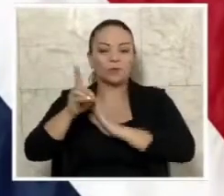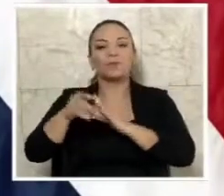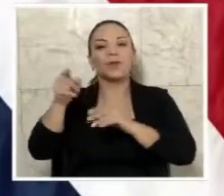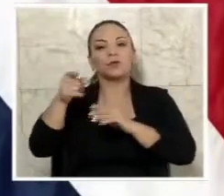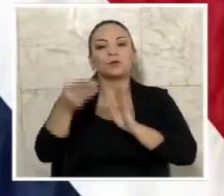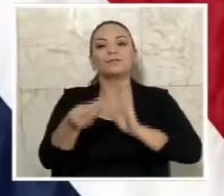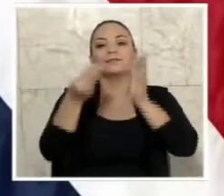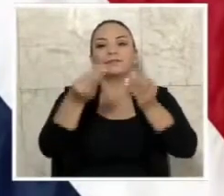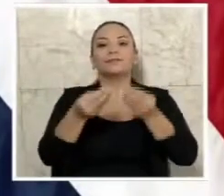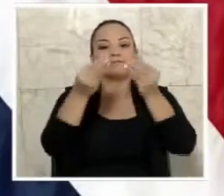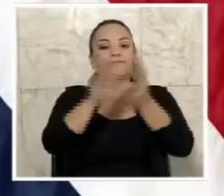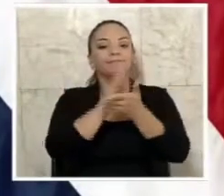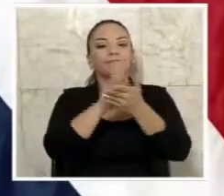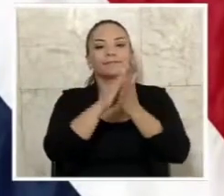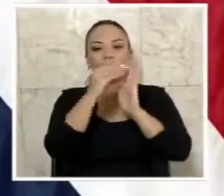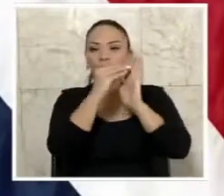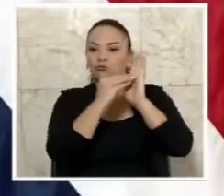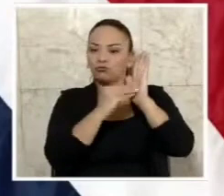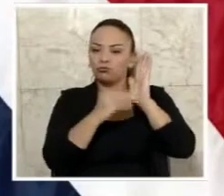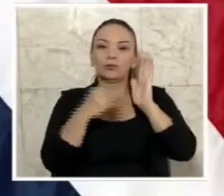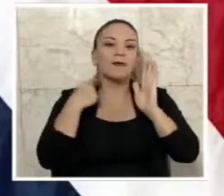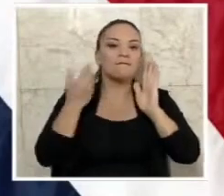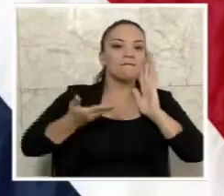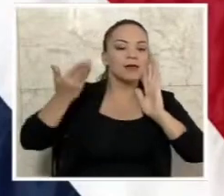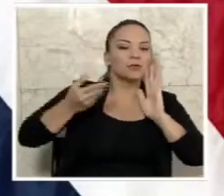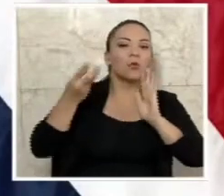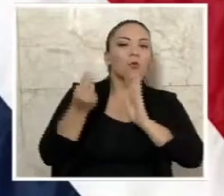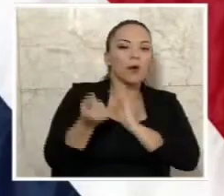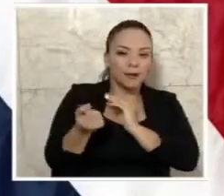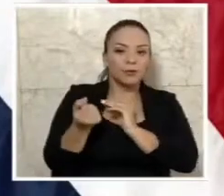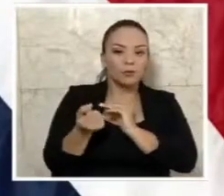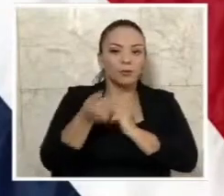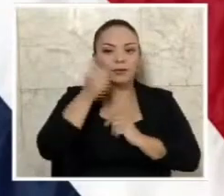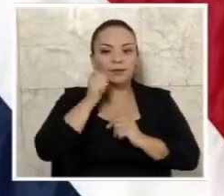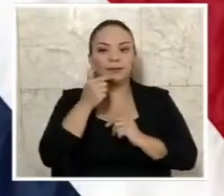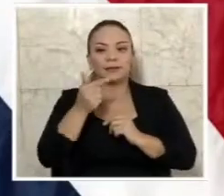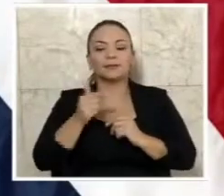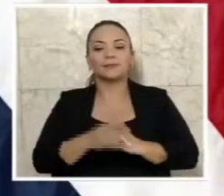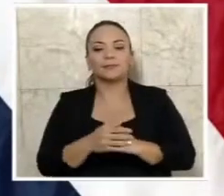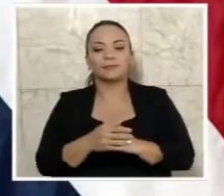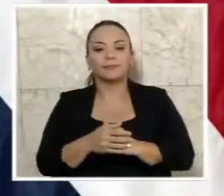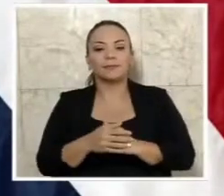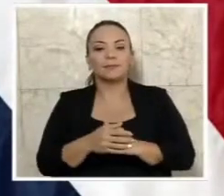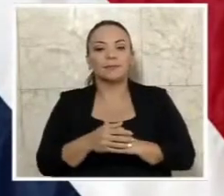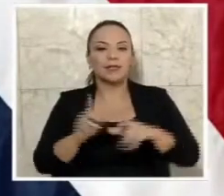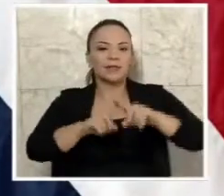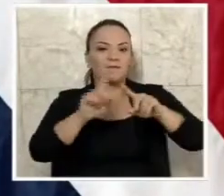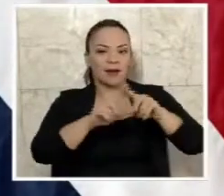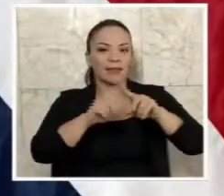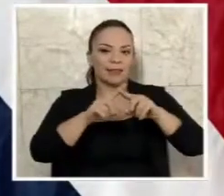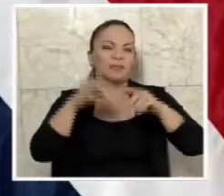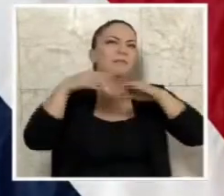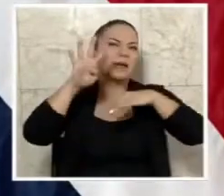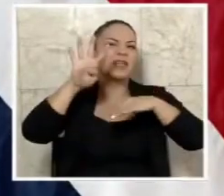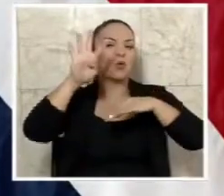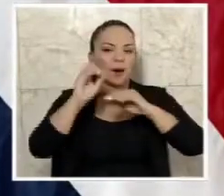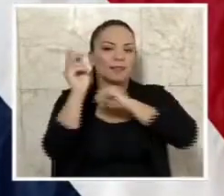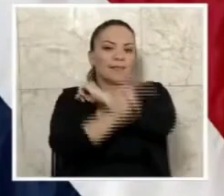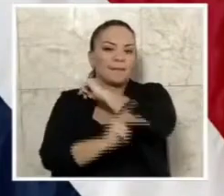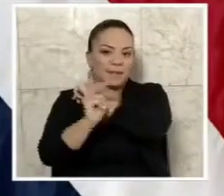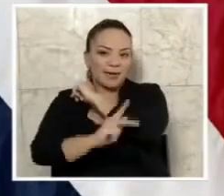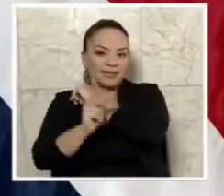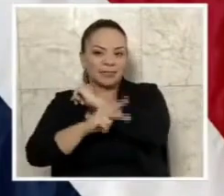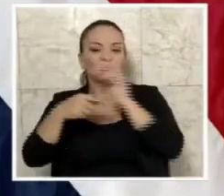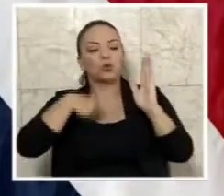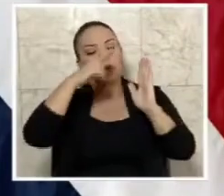inflación, es decir, el aumento de precios, en los 40 y piquito de países. Les voy a leer